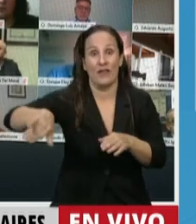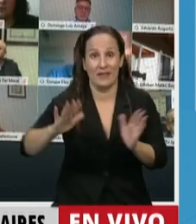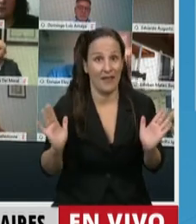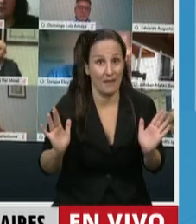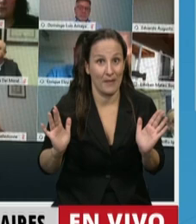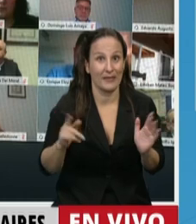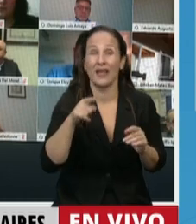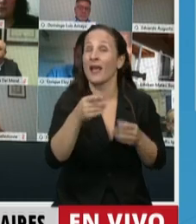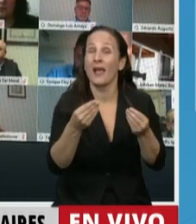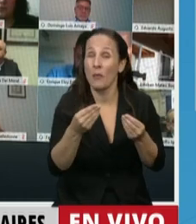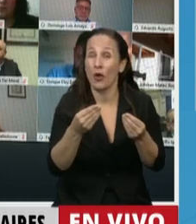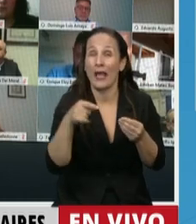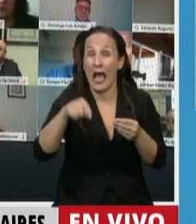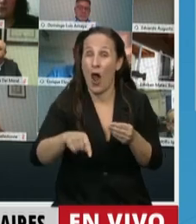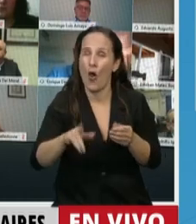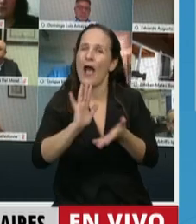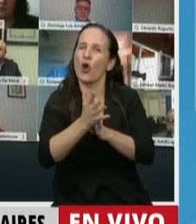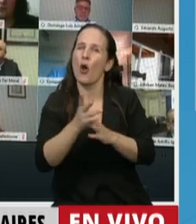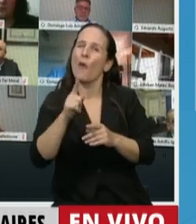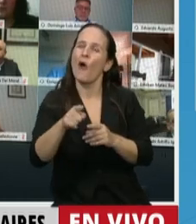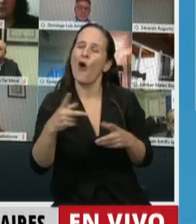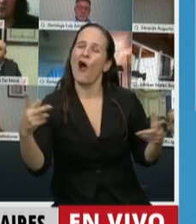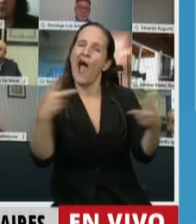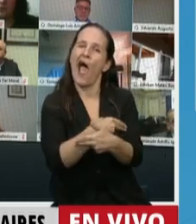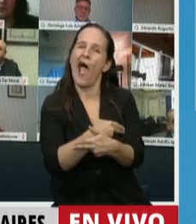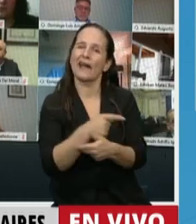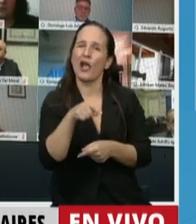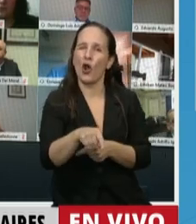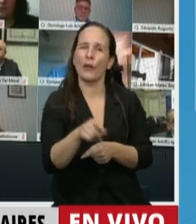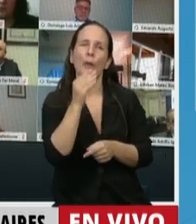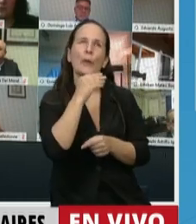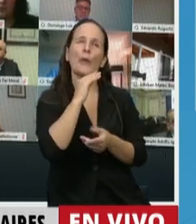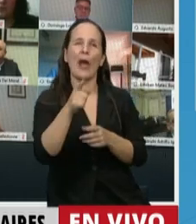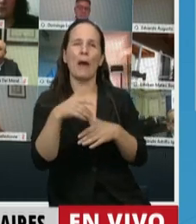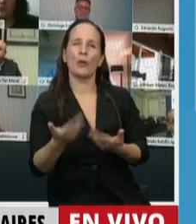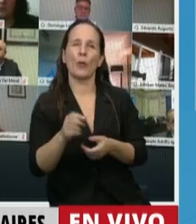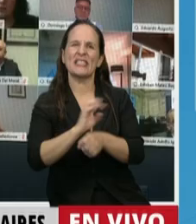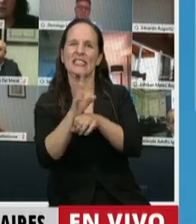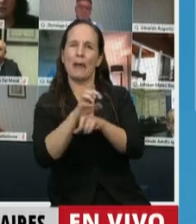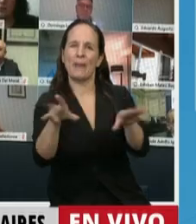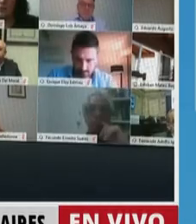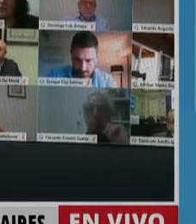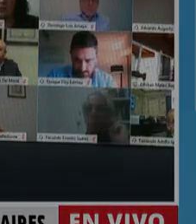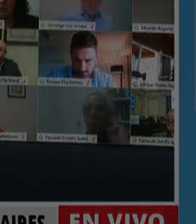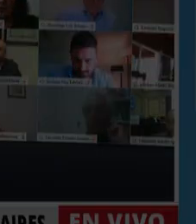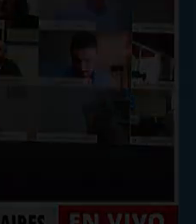ajuste ahora disimulado detrás de la pandemia del COVID-19. Muchas gracias. Gracias, diputada.